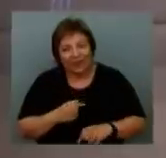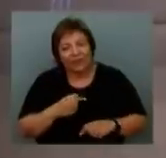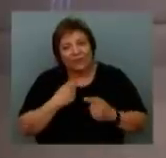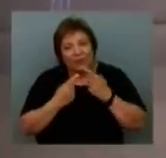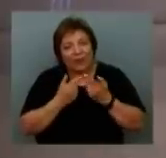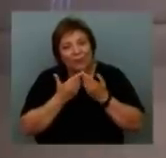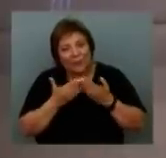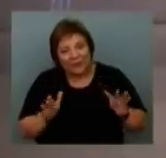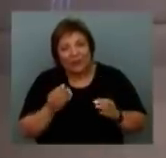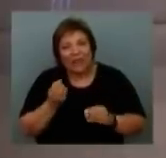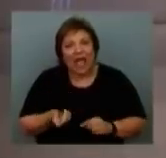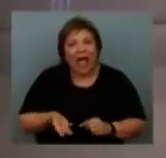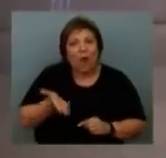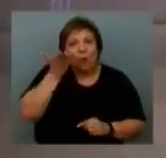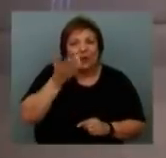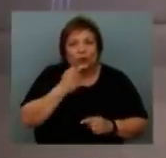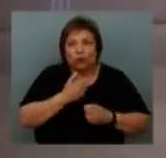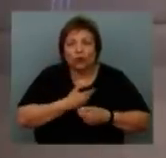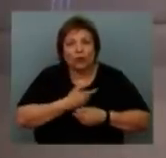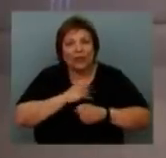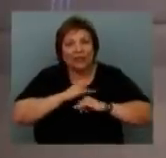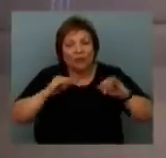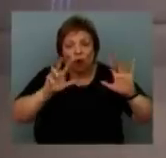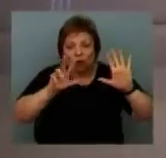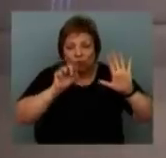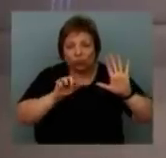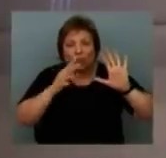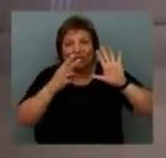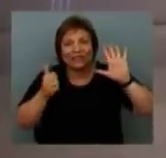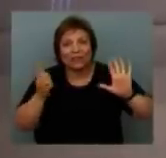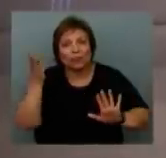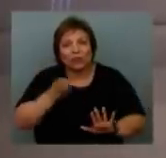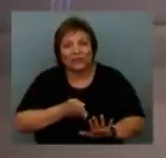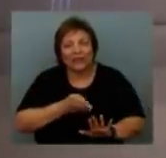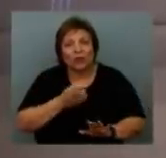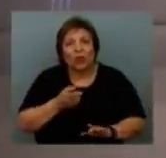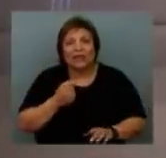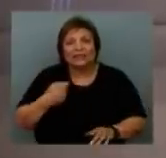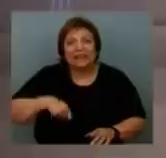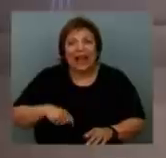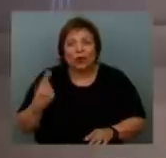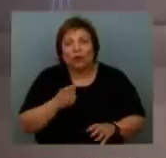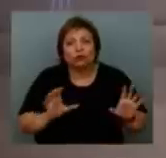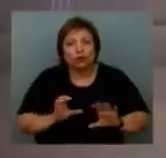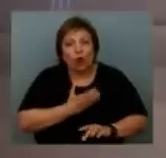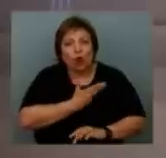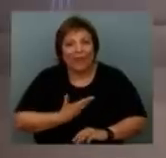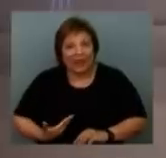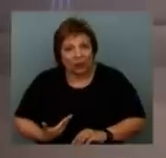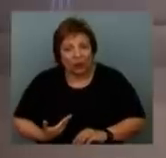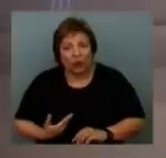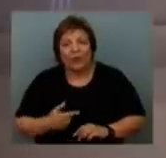¿Qué aumento de 8,26% para los funcionarios públicos?